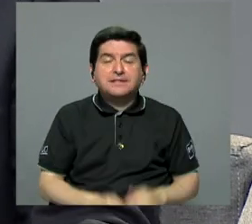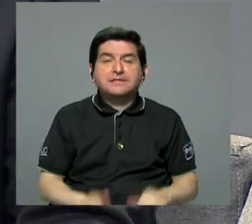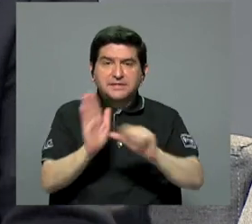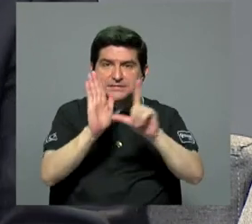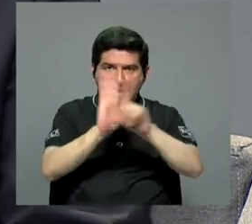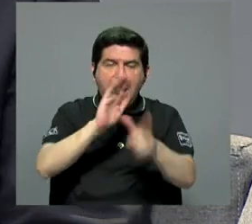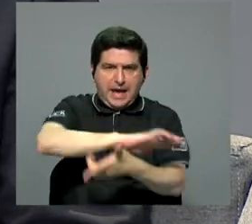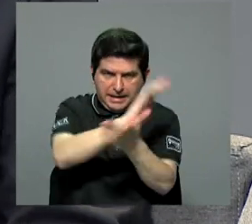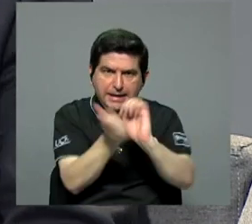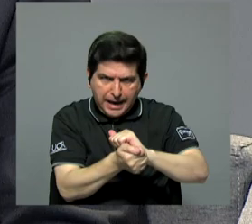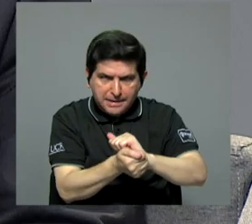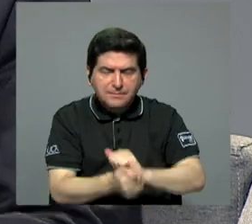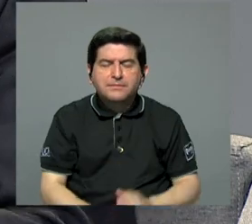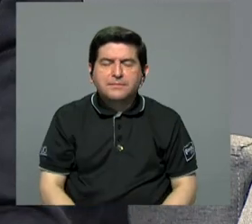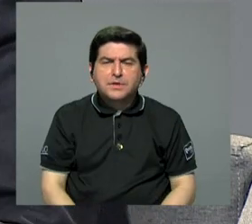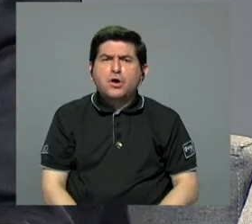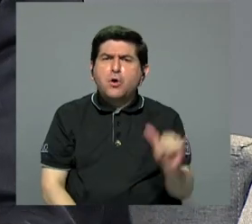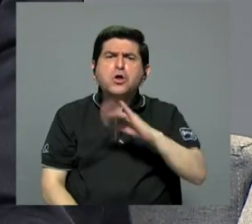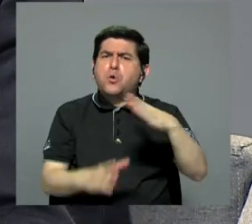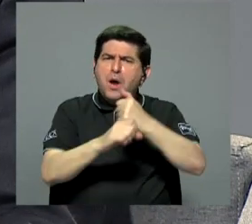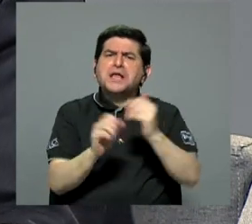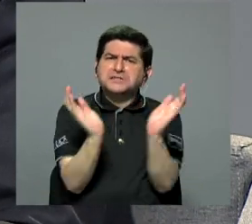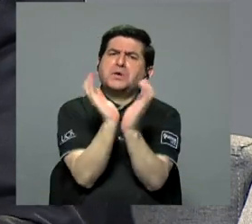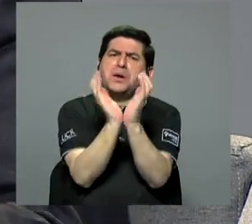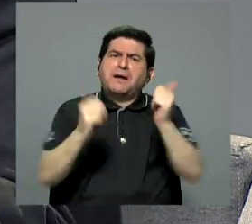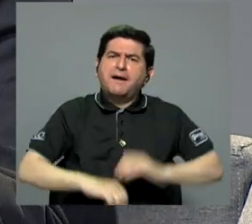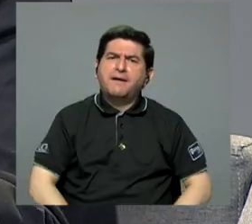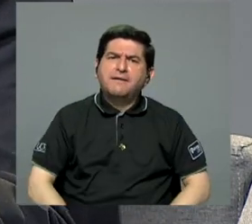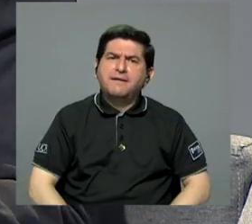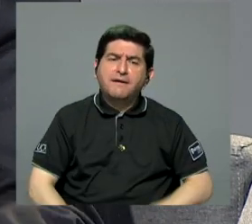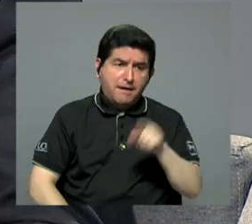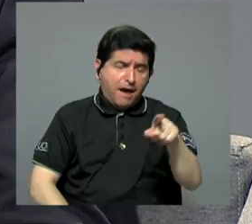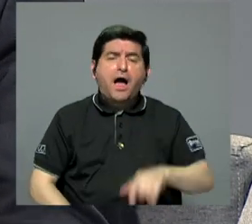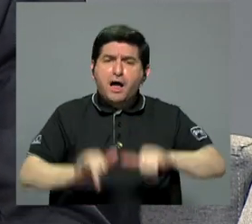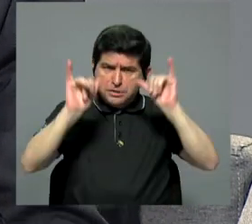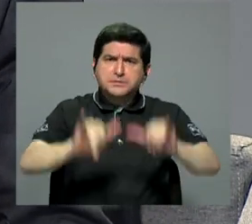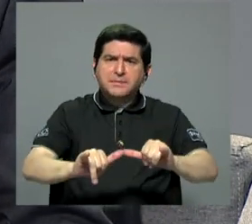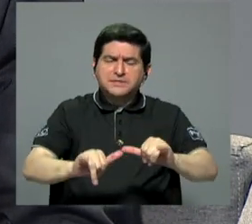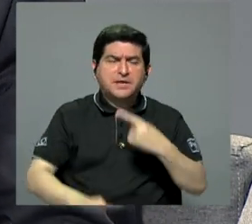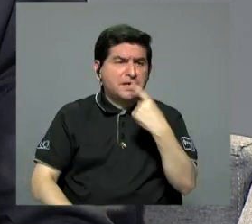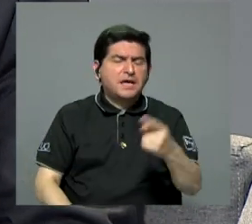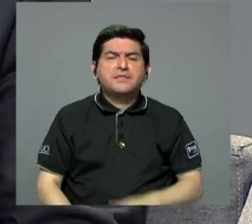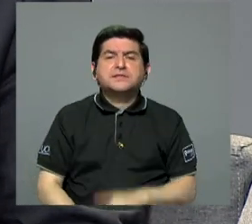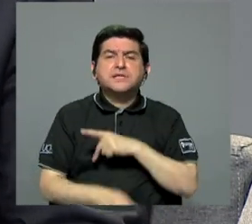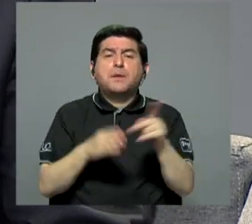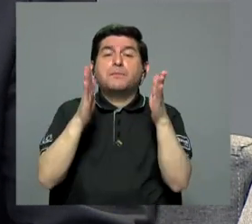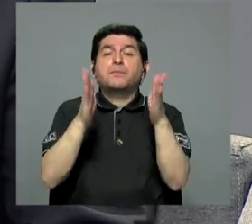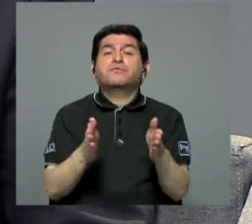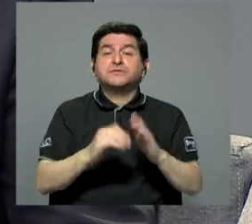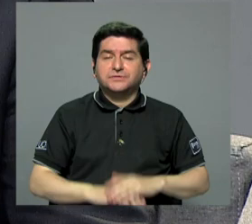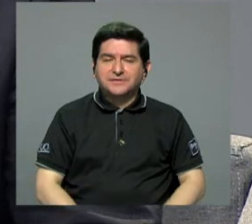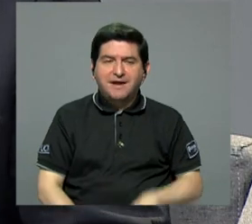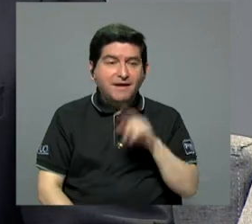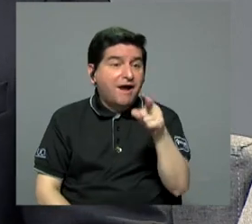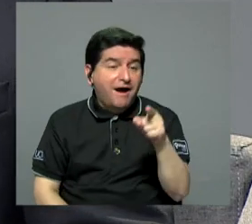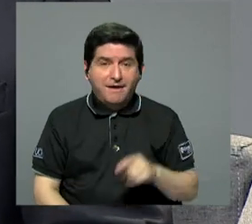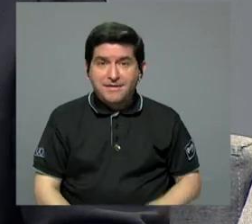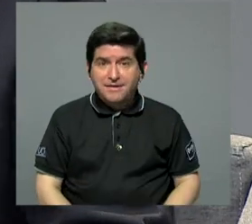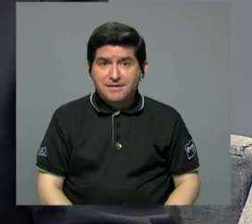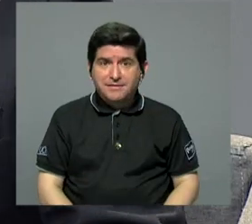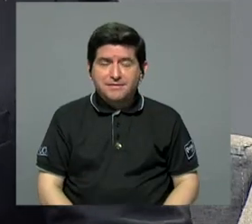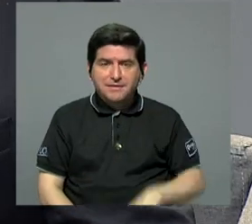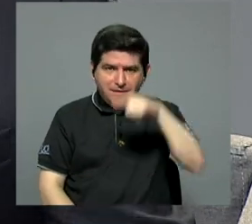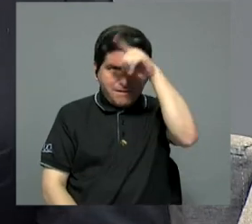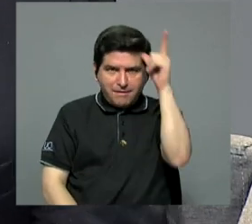Asamblea Legislativa. entonces, ¿por qué no hacemos lo mismo con la caja del Seguro? Ahí está la sostenibilidad que hablan los profesionales, ahí está doña